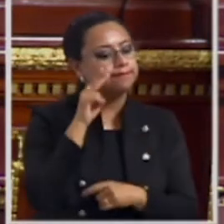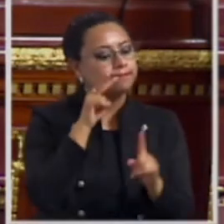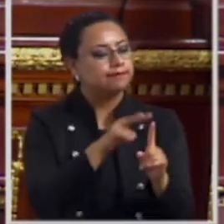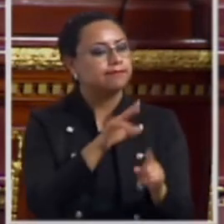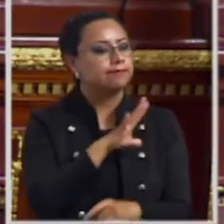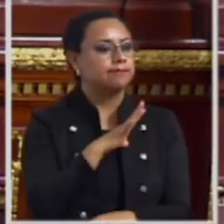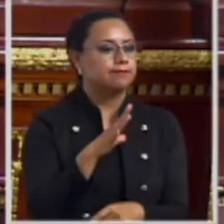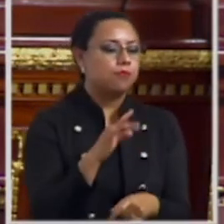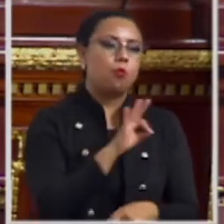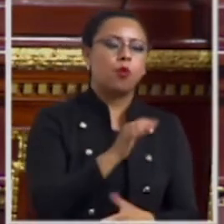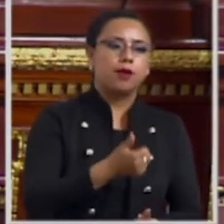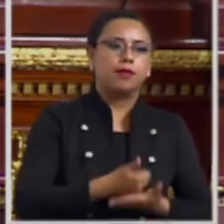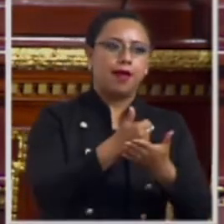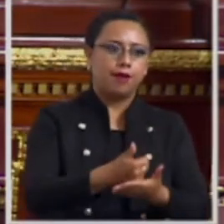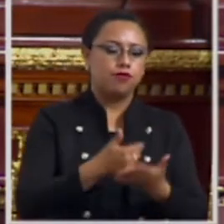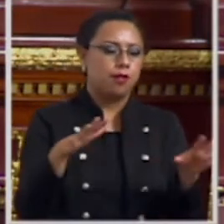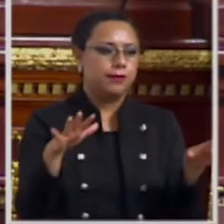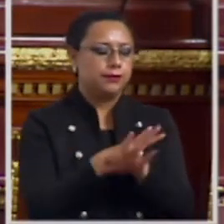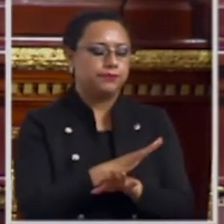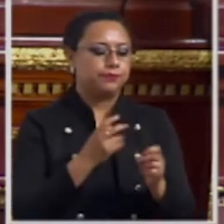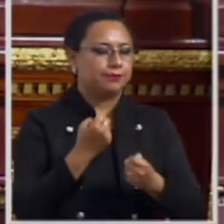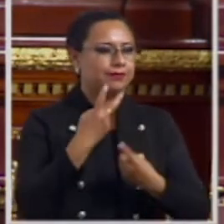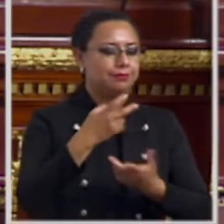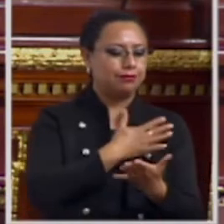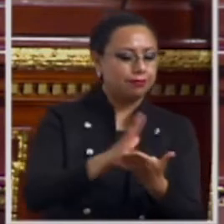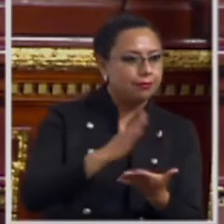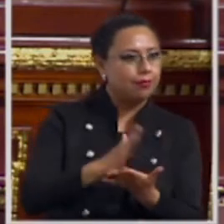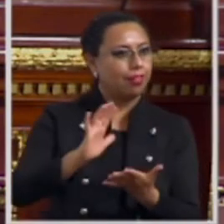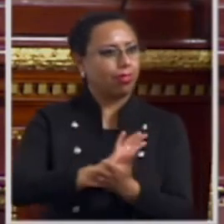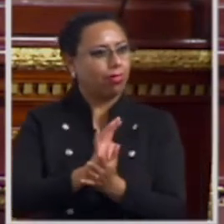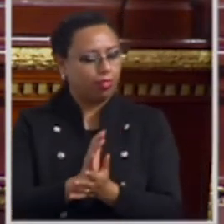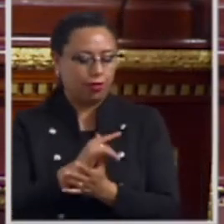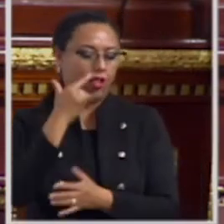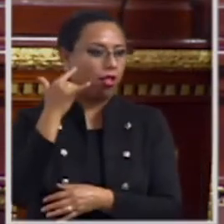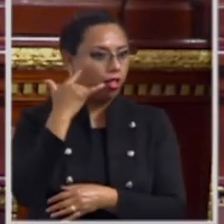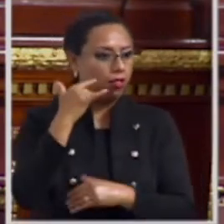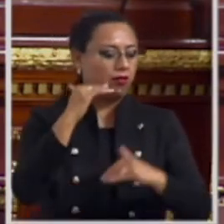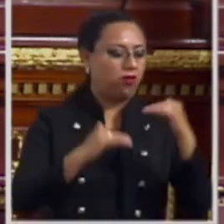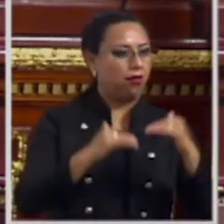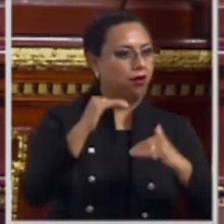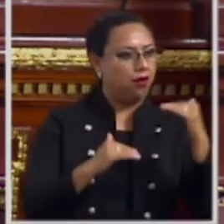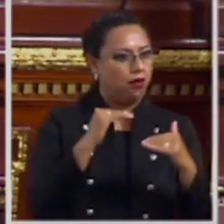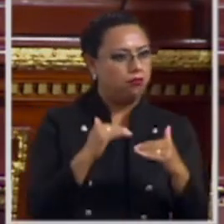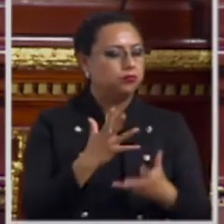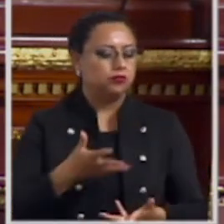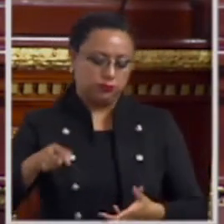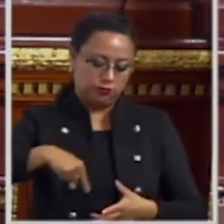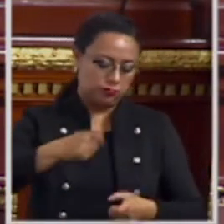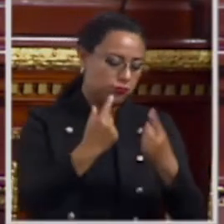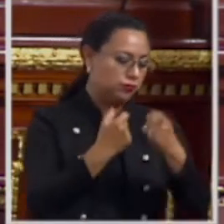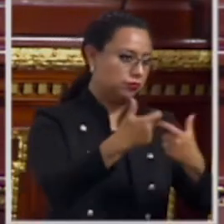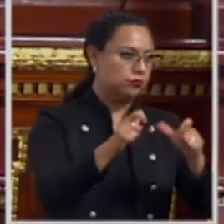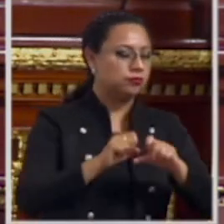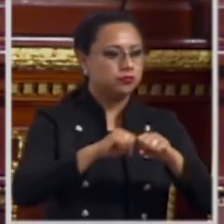contribuir al cambio en las dinámicas de exclusión, discriminación, invisibilización y desigualdad que se dan hacia determinados grupos sociales